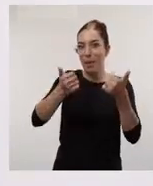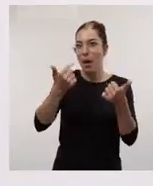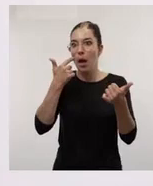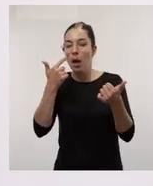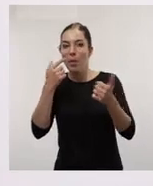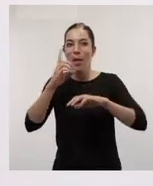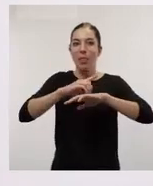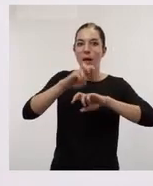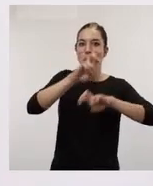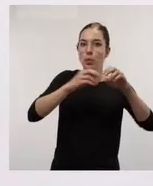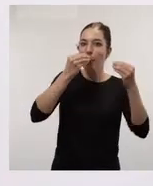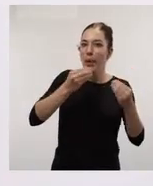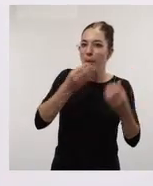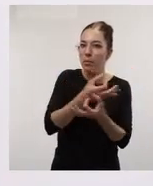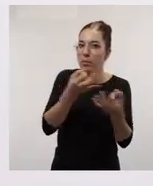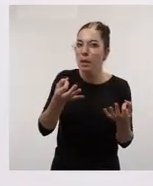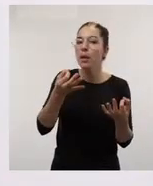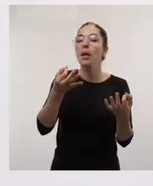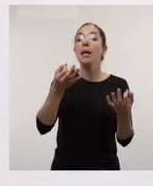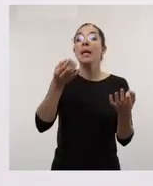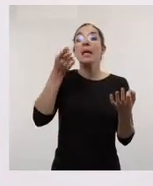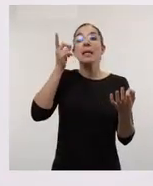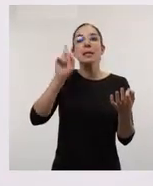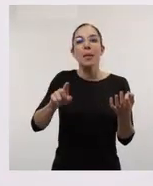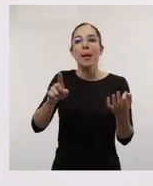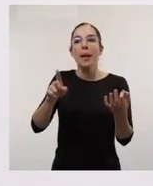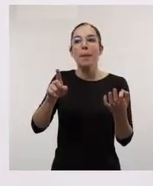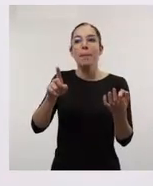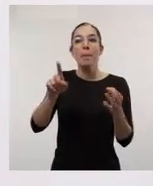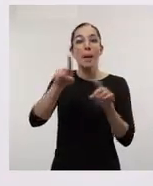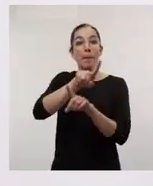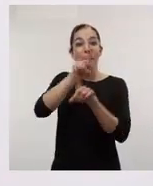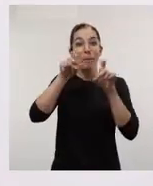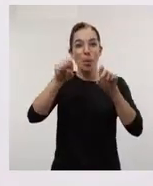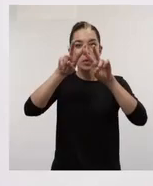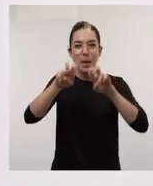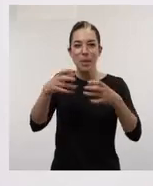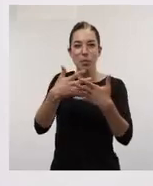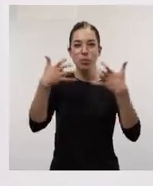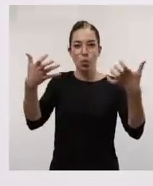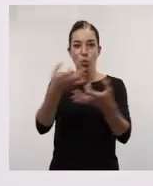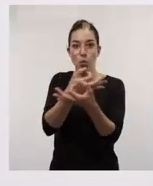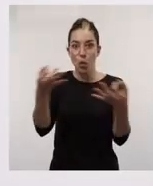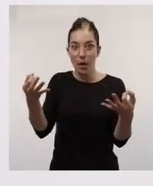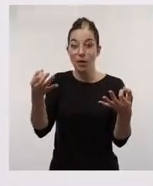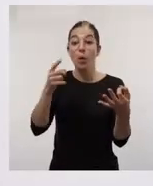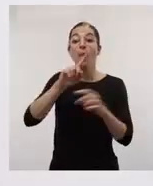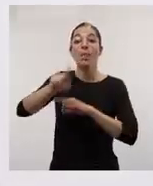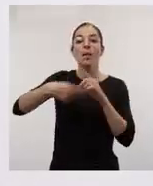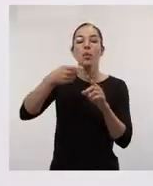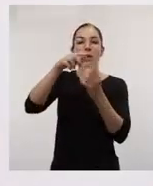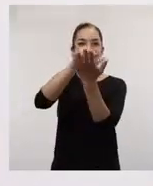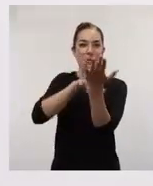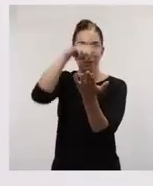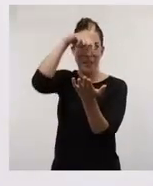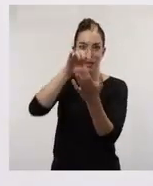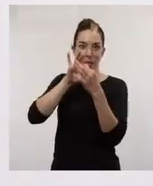poder saber buscar en las diferentes bases de datos de forma correcta y efectiva y también formular de forma correcta mi pregunta de investigación, sobre la cual luego